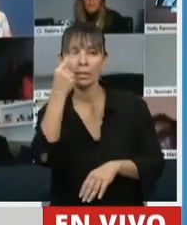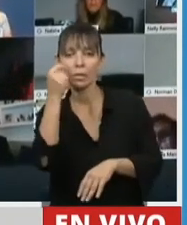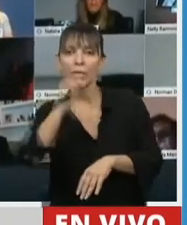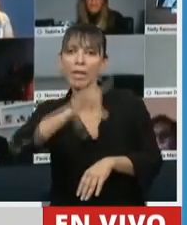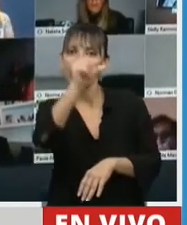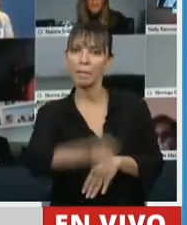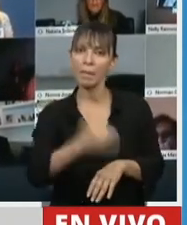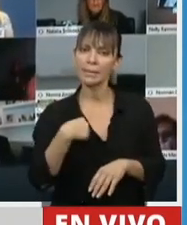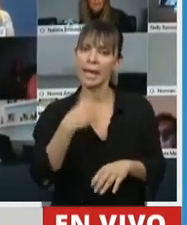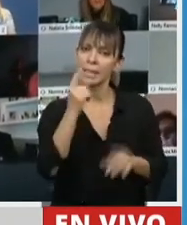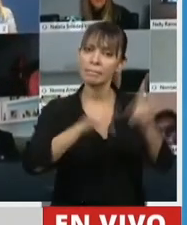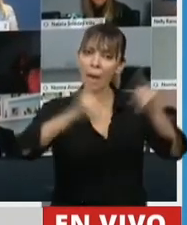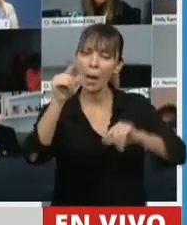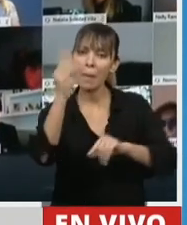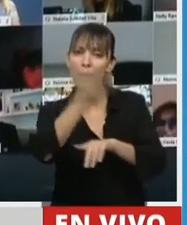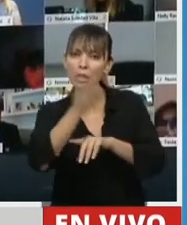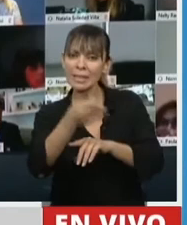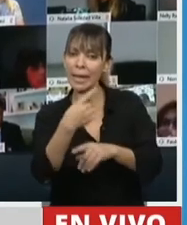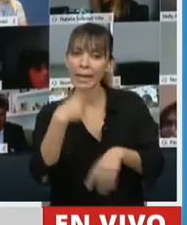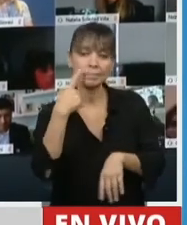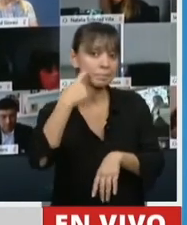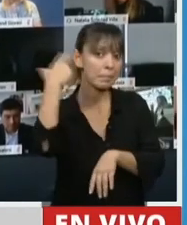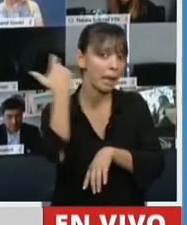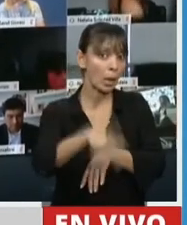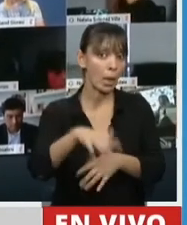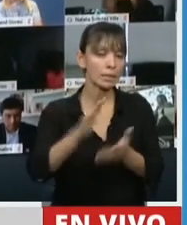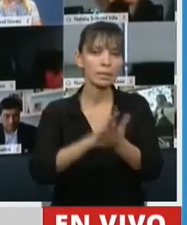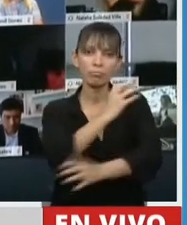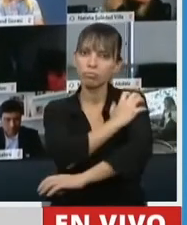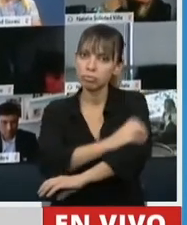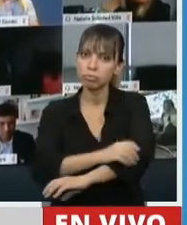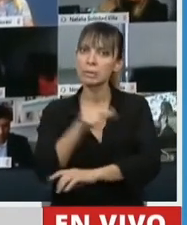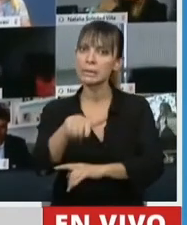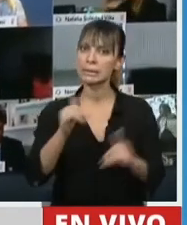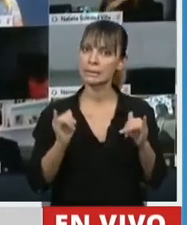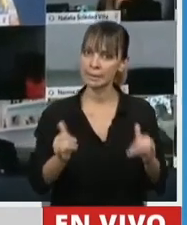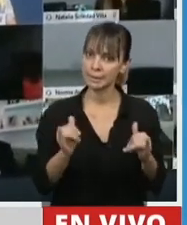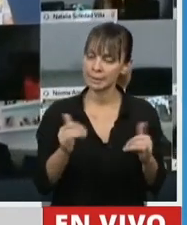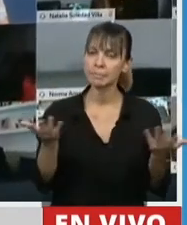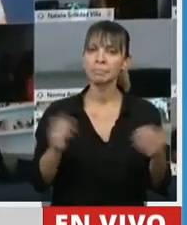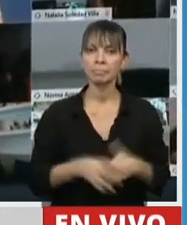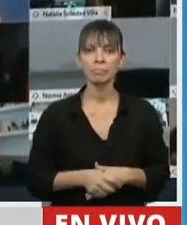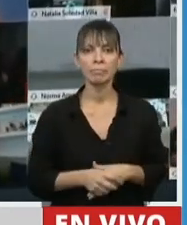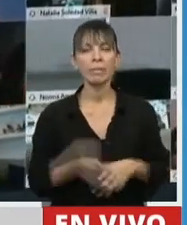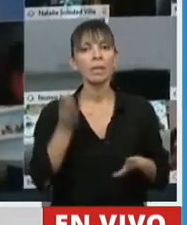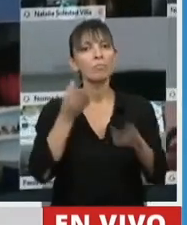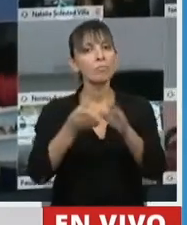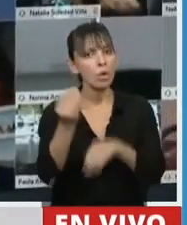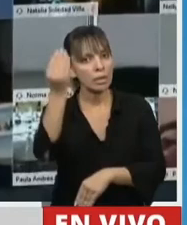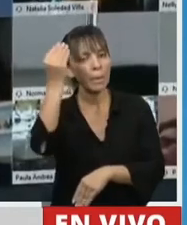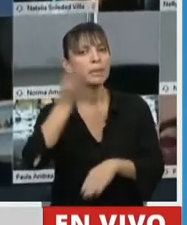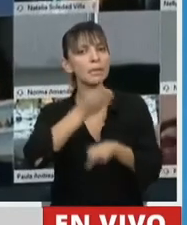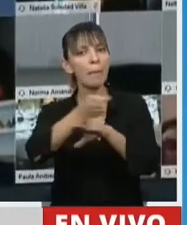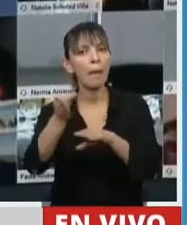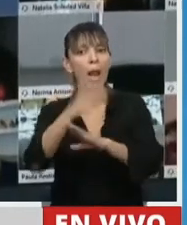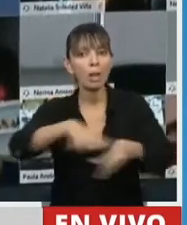nos indignan y nos dan vergüenza de la pobreza de nuestros más jóvenes, van a la escuela muchas veces a